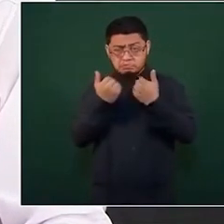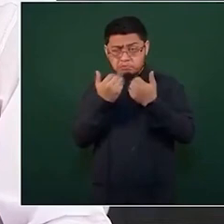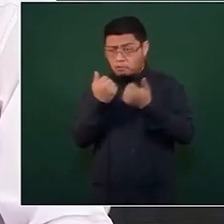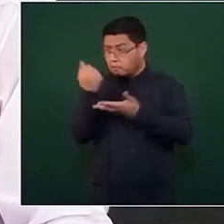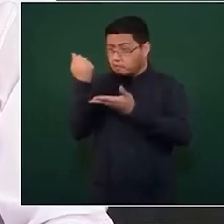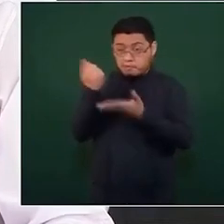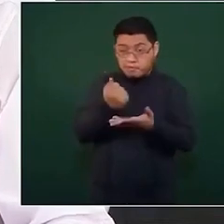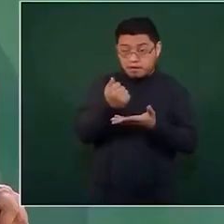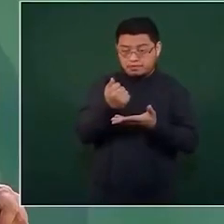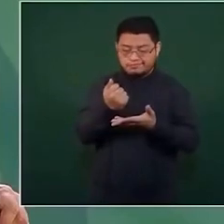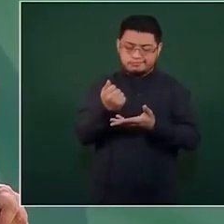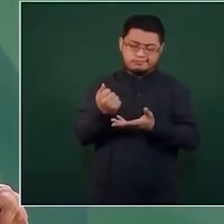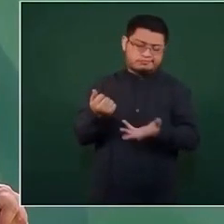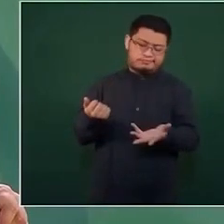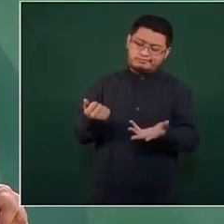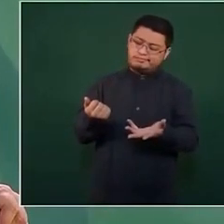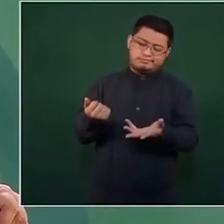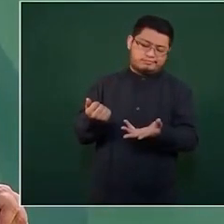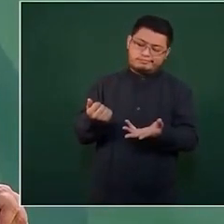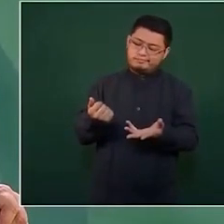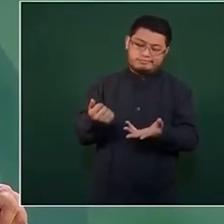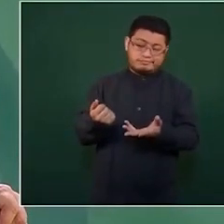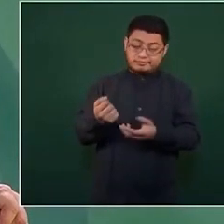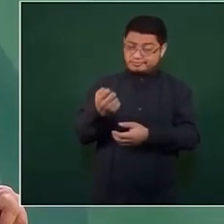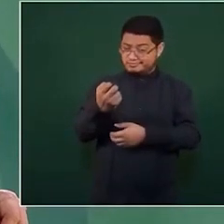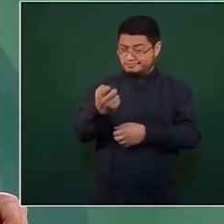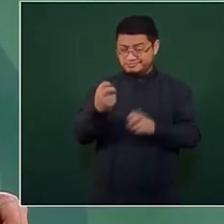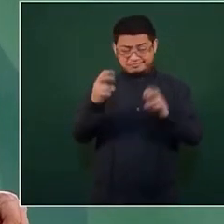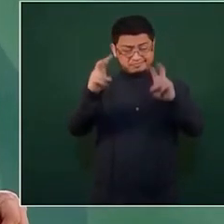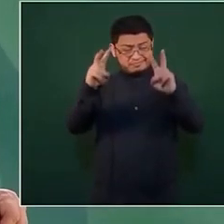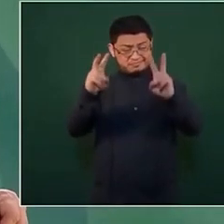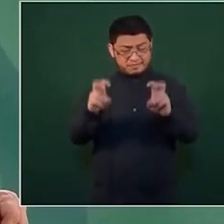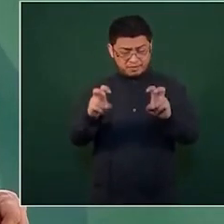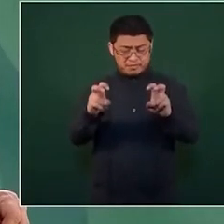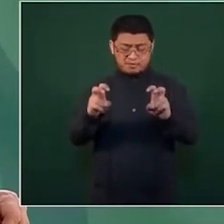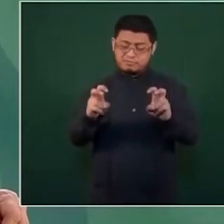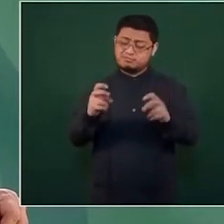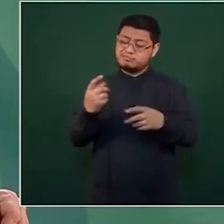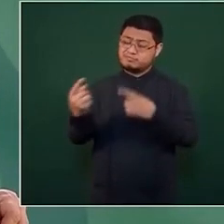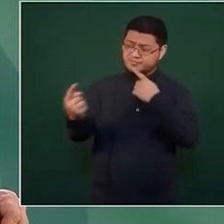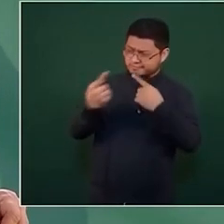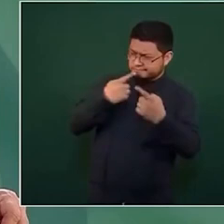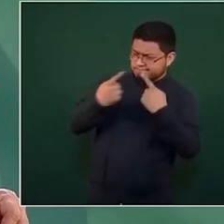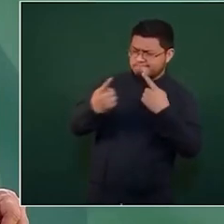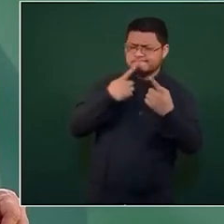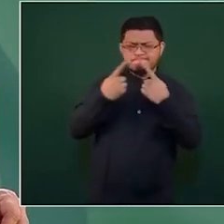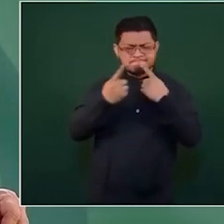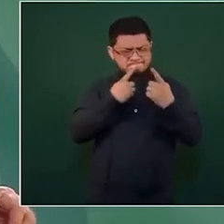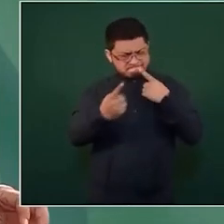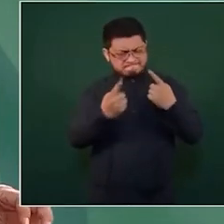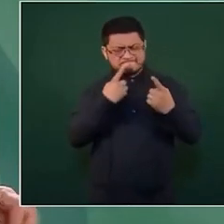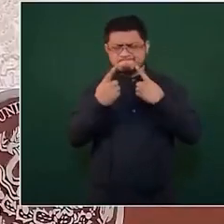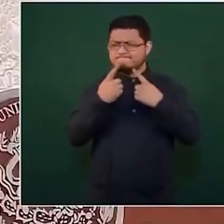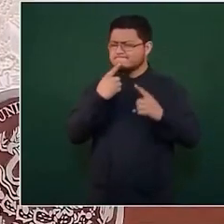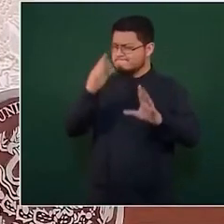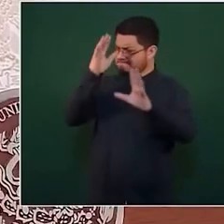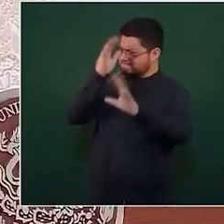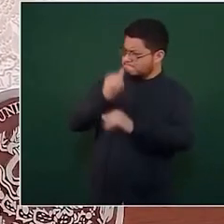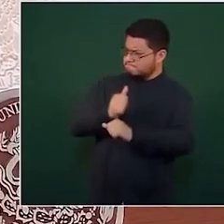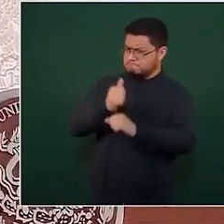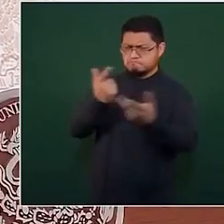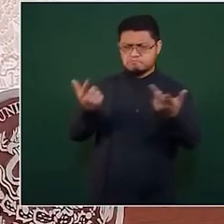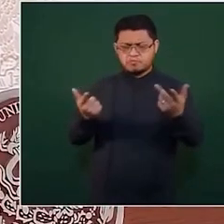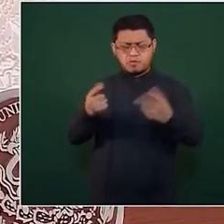entonces esos son temas que deben de ser debatidos profundamente